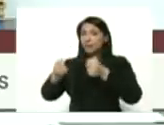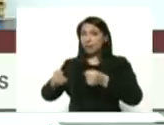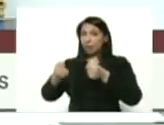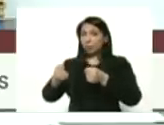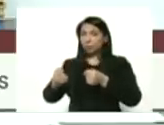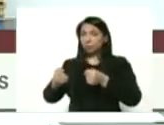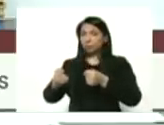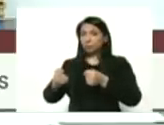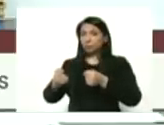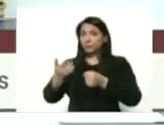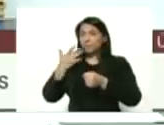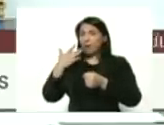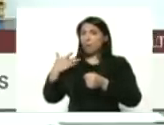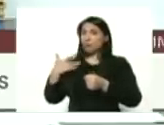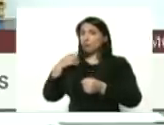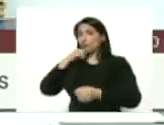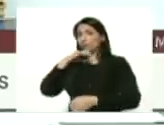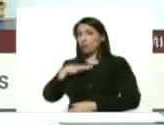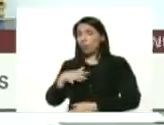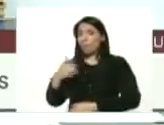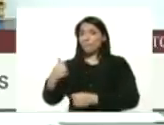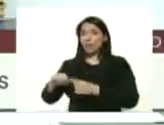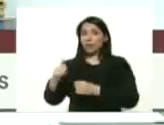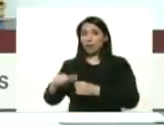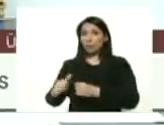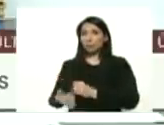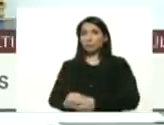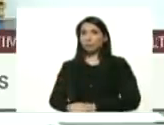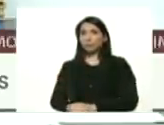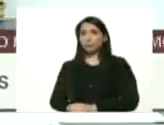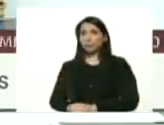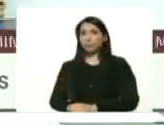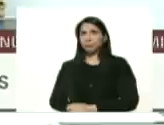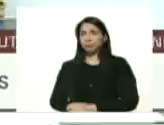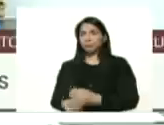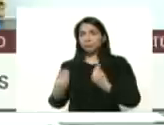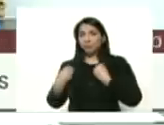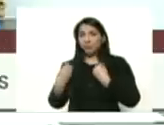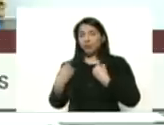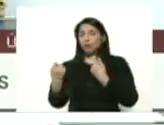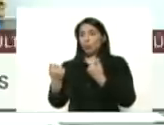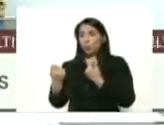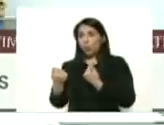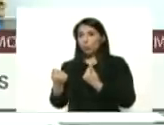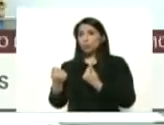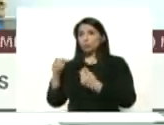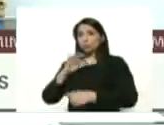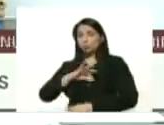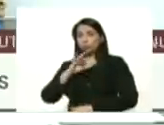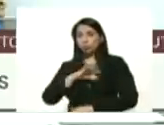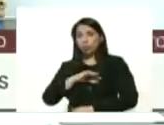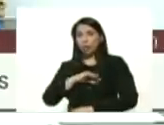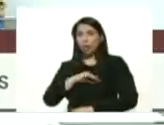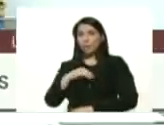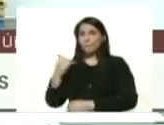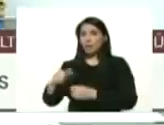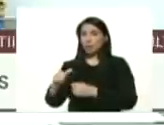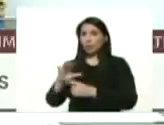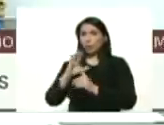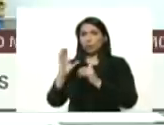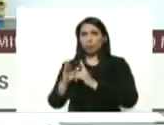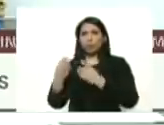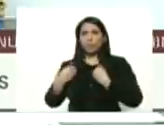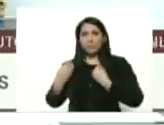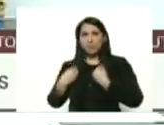muy famoso en la historia de Maracaibo en la vida económica social de Maracaibo en la cultura de Maracaibo en la